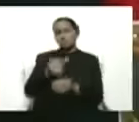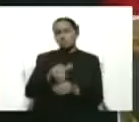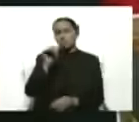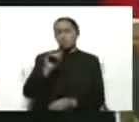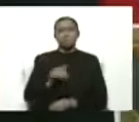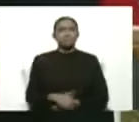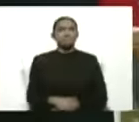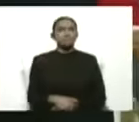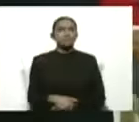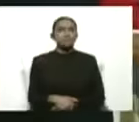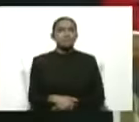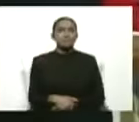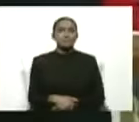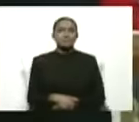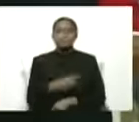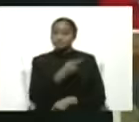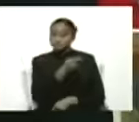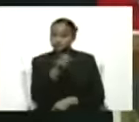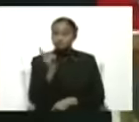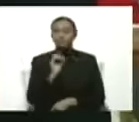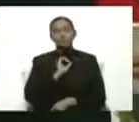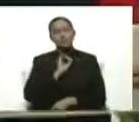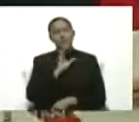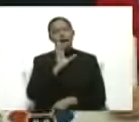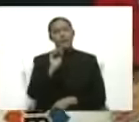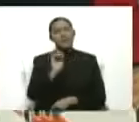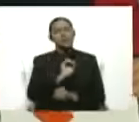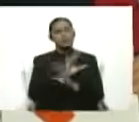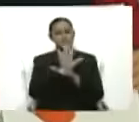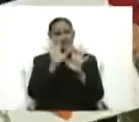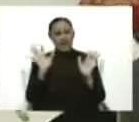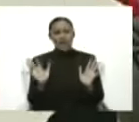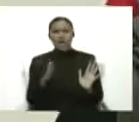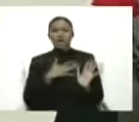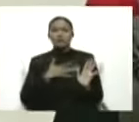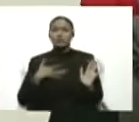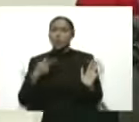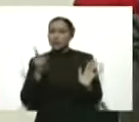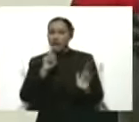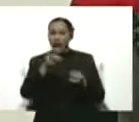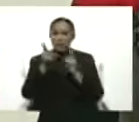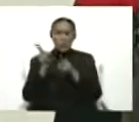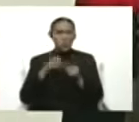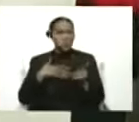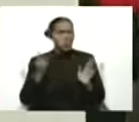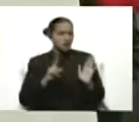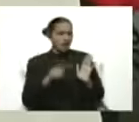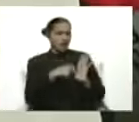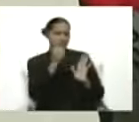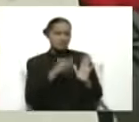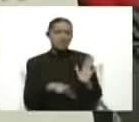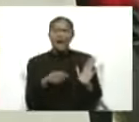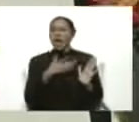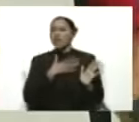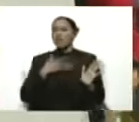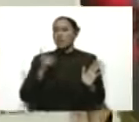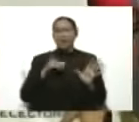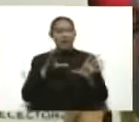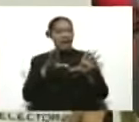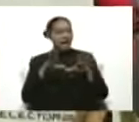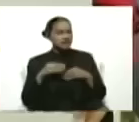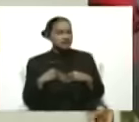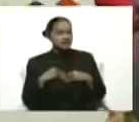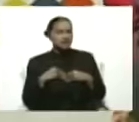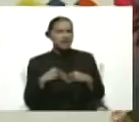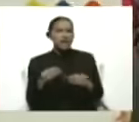Se lo voy a decir a los que andan por ahí, que no quieren firmar, que no quieren, que andan desconociendo, que andan montados en una